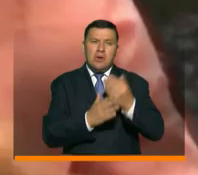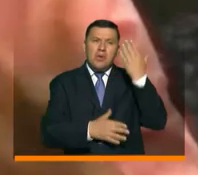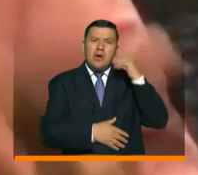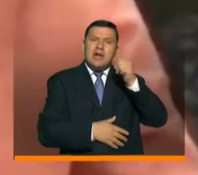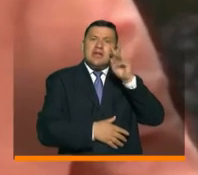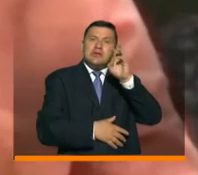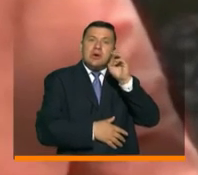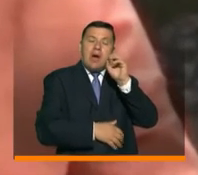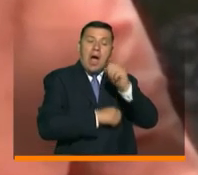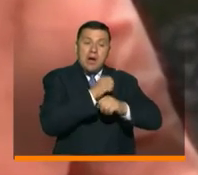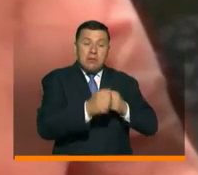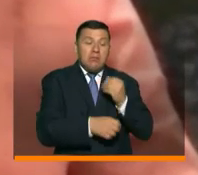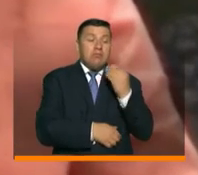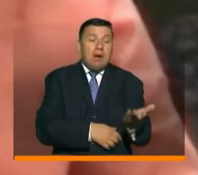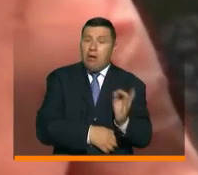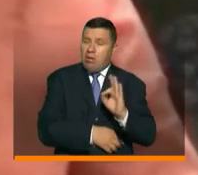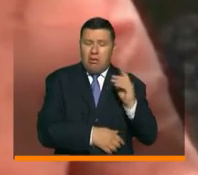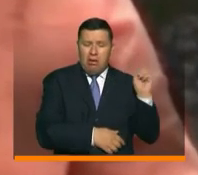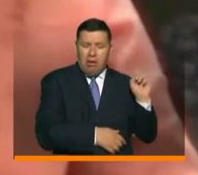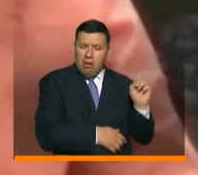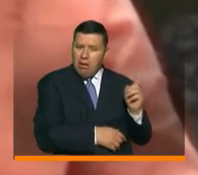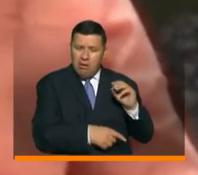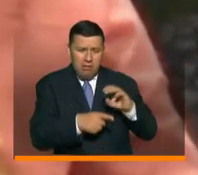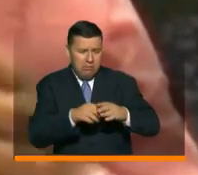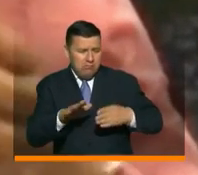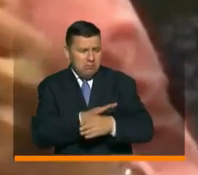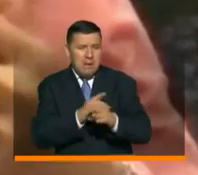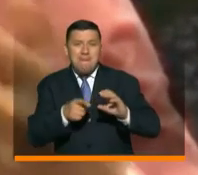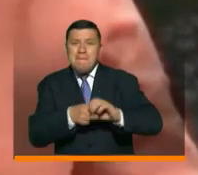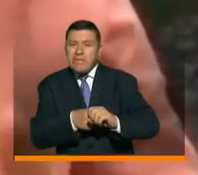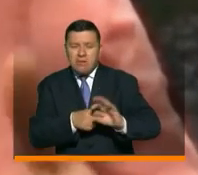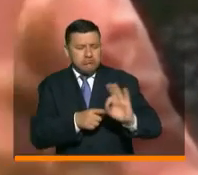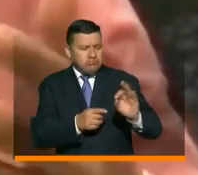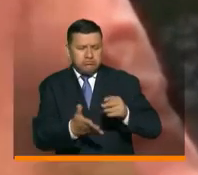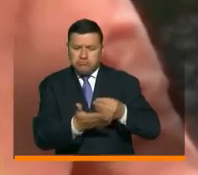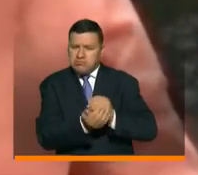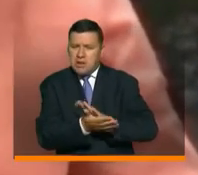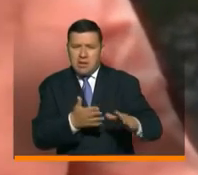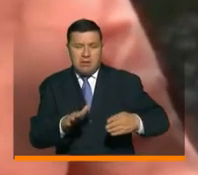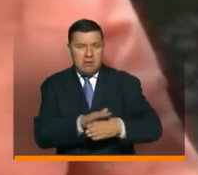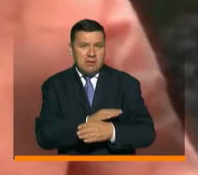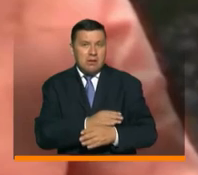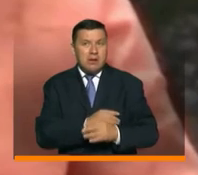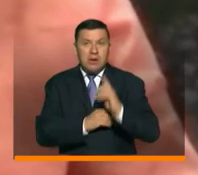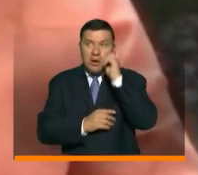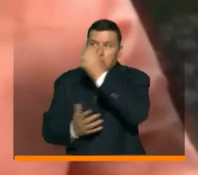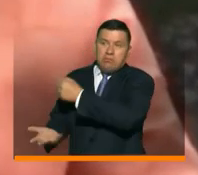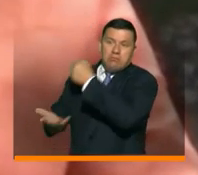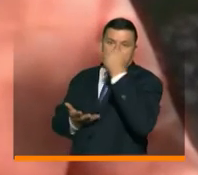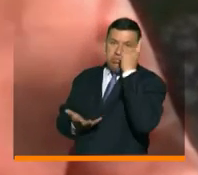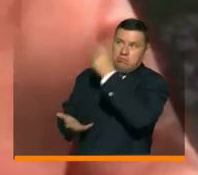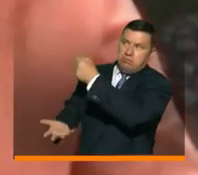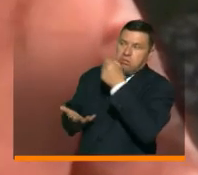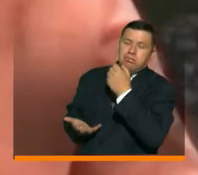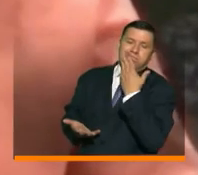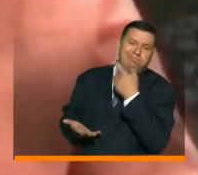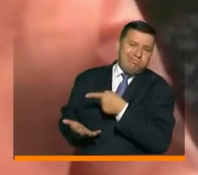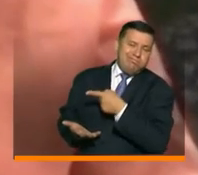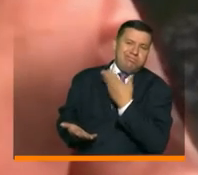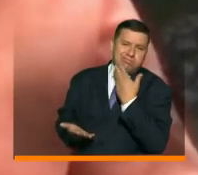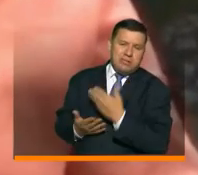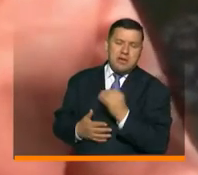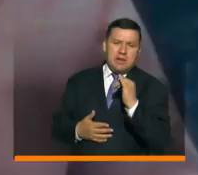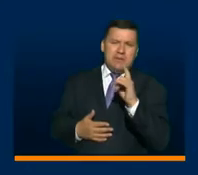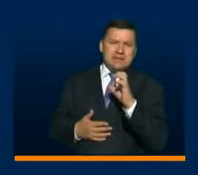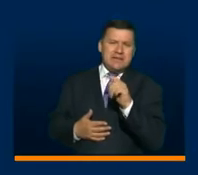años. Pero este fue un aporte fundamental. Yo creo que los recursos que este gobierno le ha entregado de base presupuestal por encima del